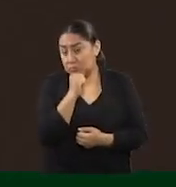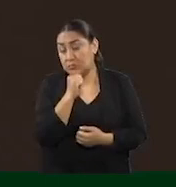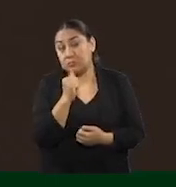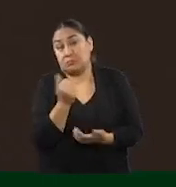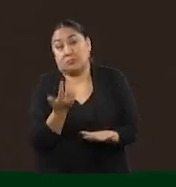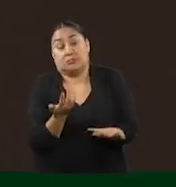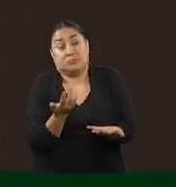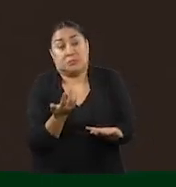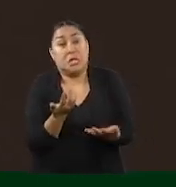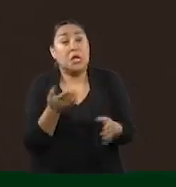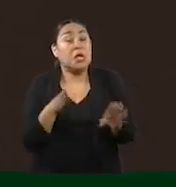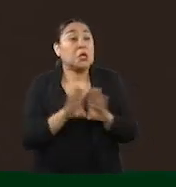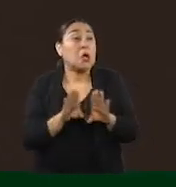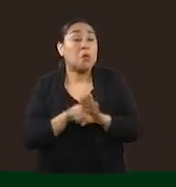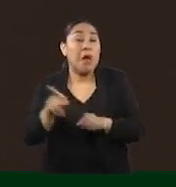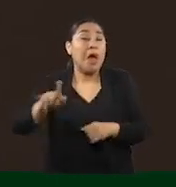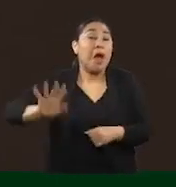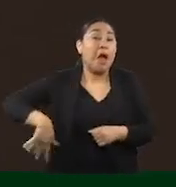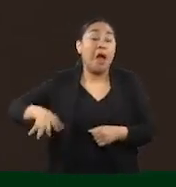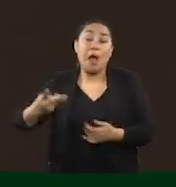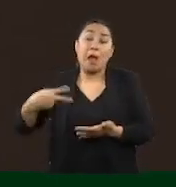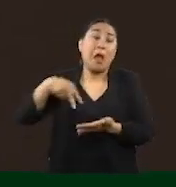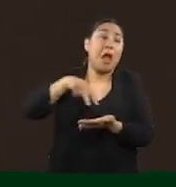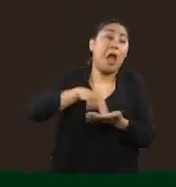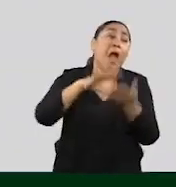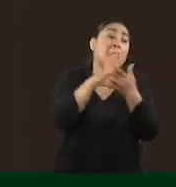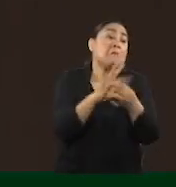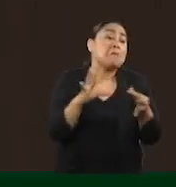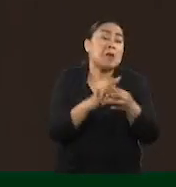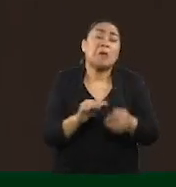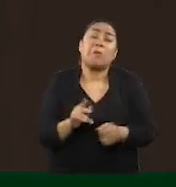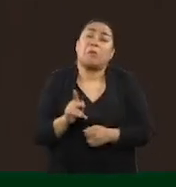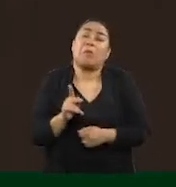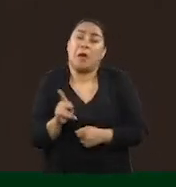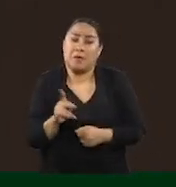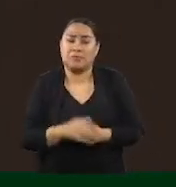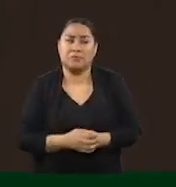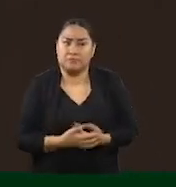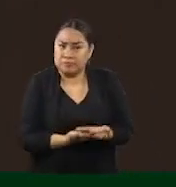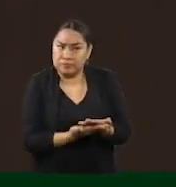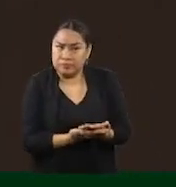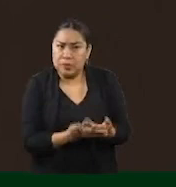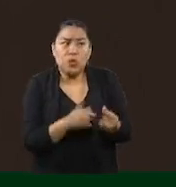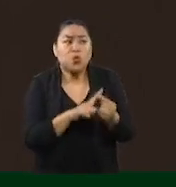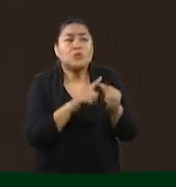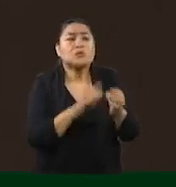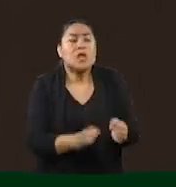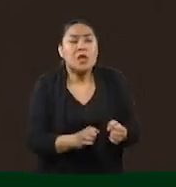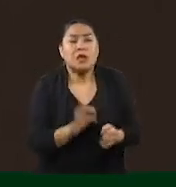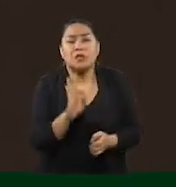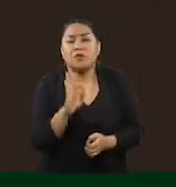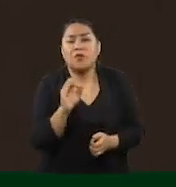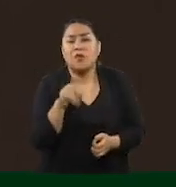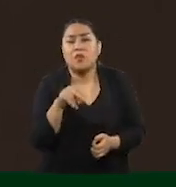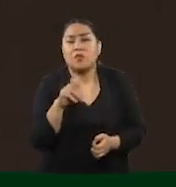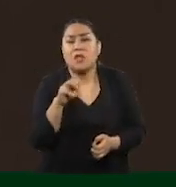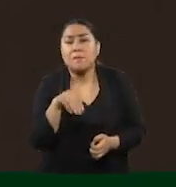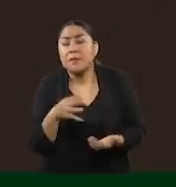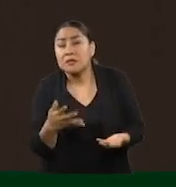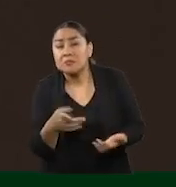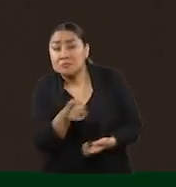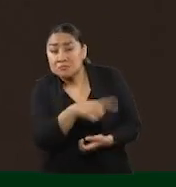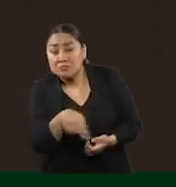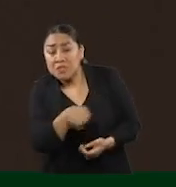fue una simulación. Expliquen dónde están el Fonden, se lo